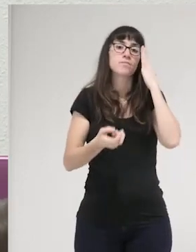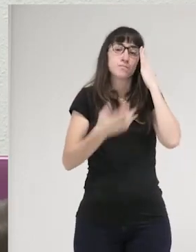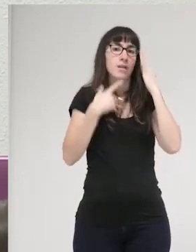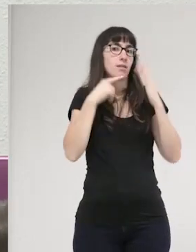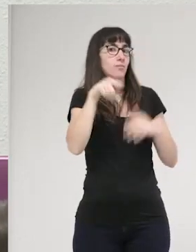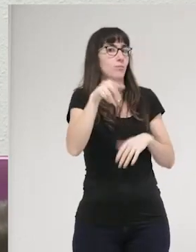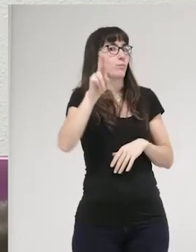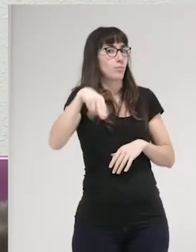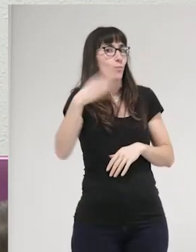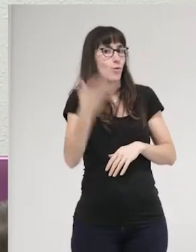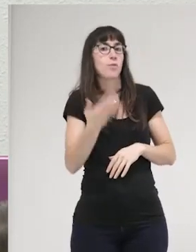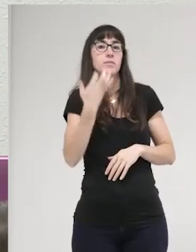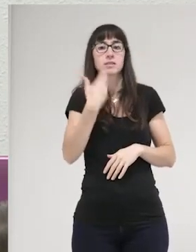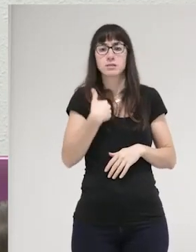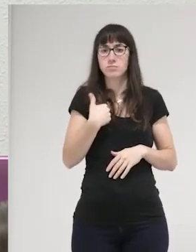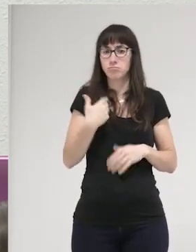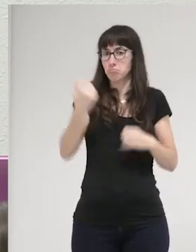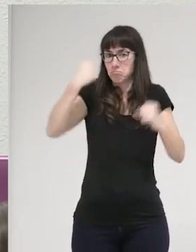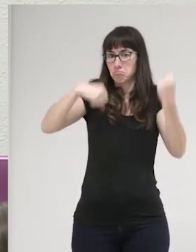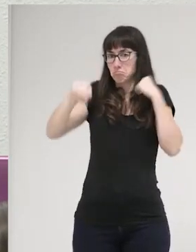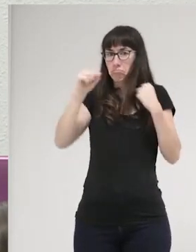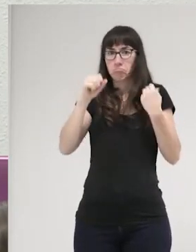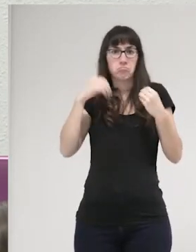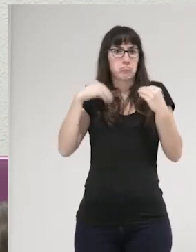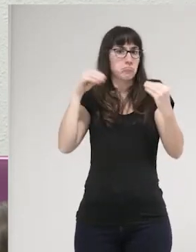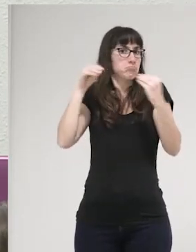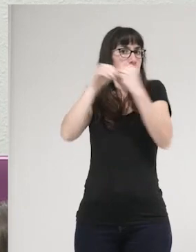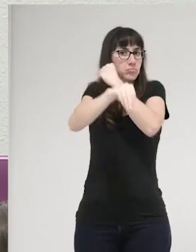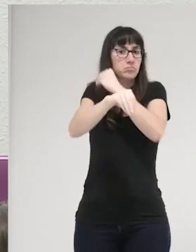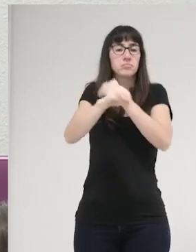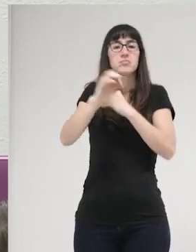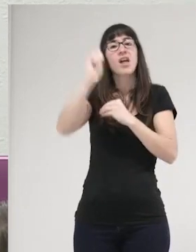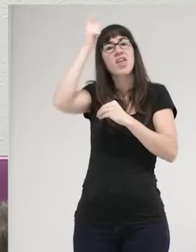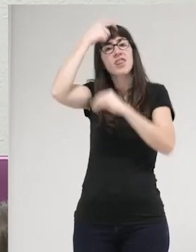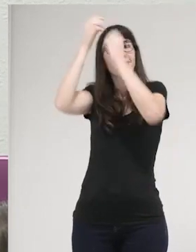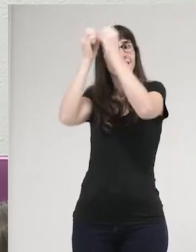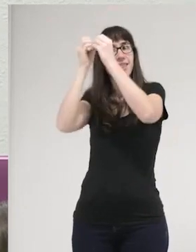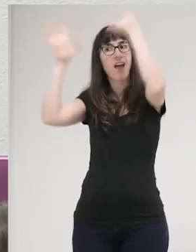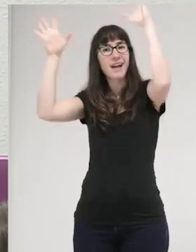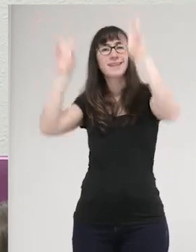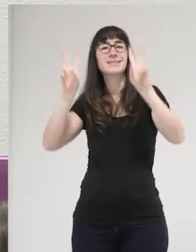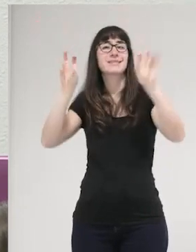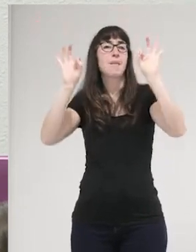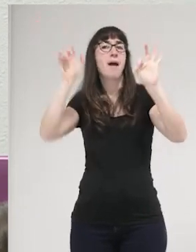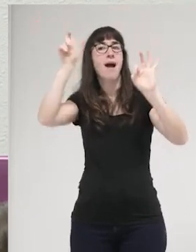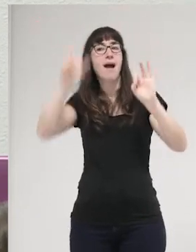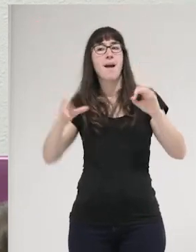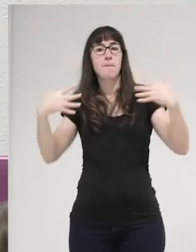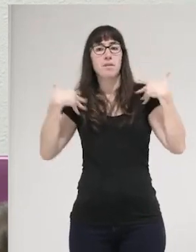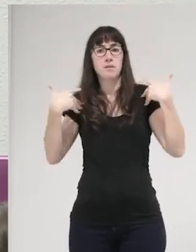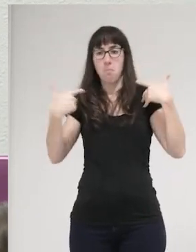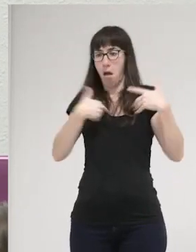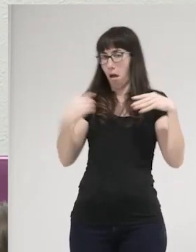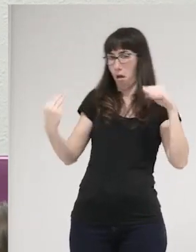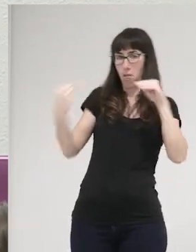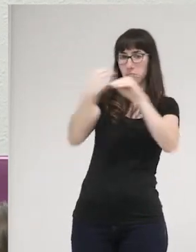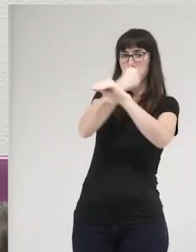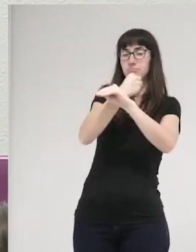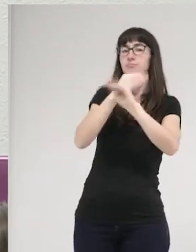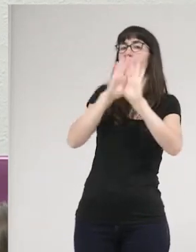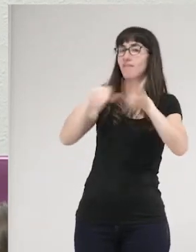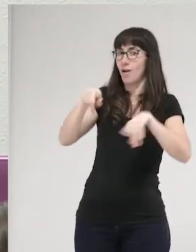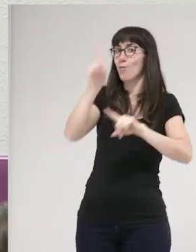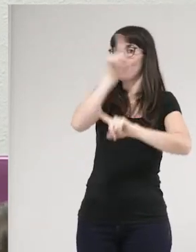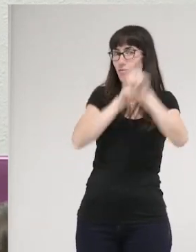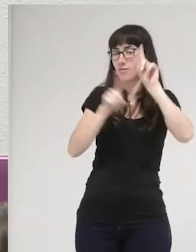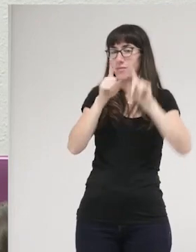víctimas no cuadran con aquellas ideas que se han construido sobre lo que debe ser una víctima con lo cual todos estos esencialismos que